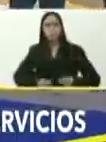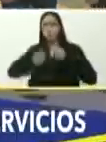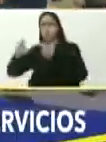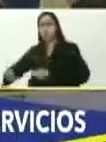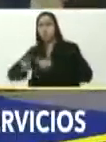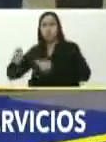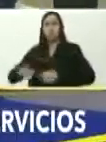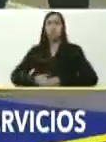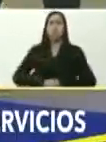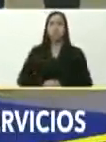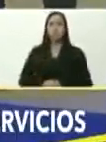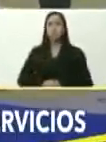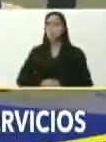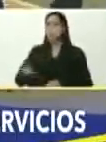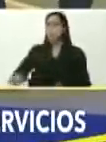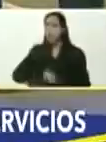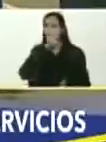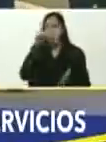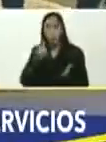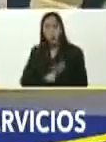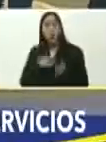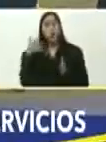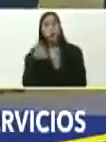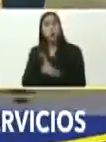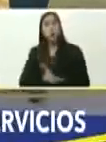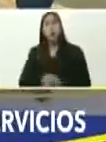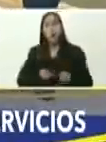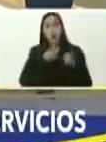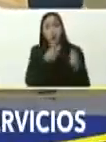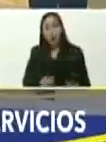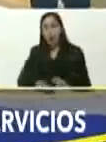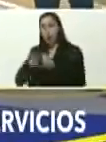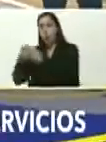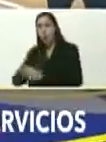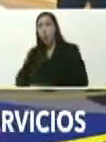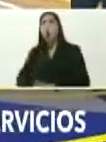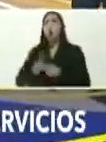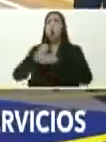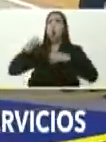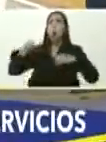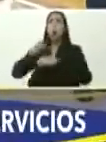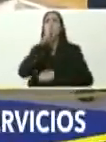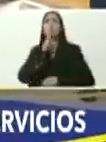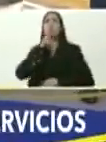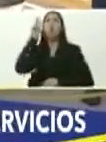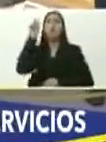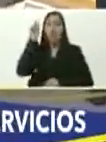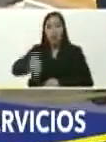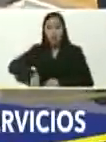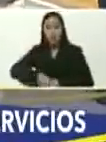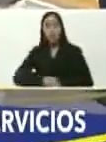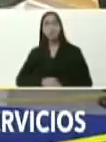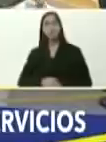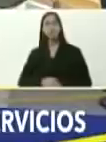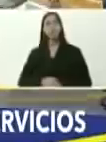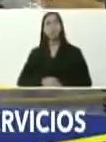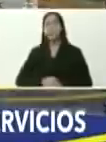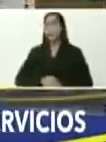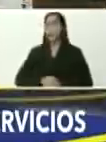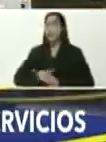estamos completando el plan de dotación de autobuses Yutón, primera generación,